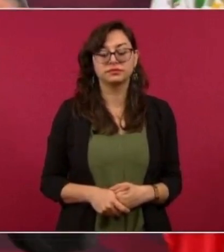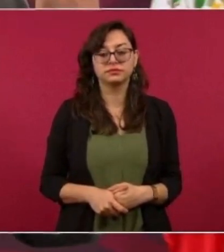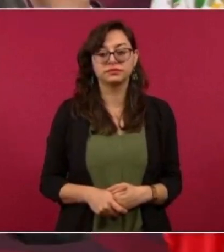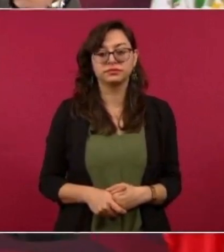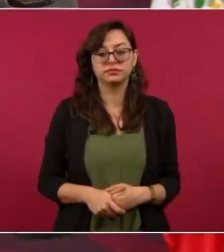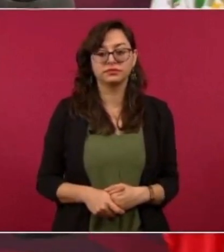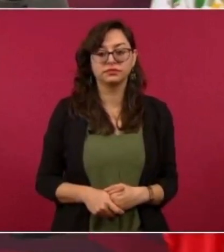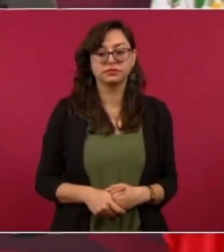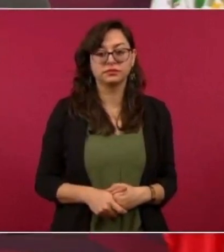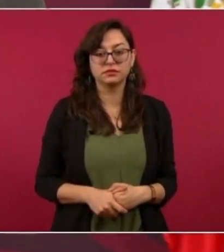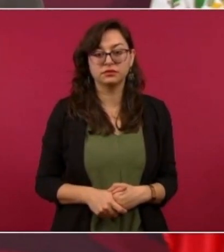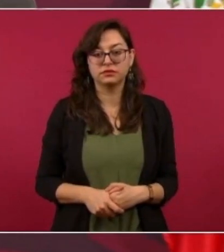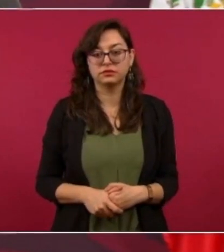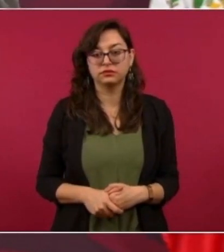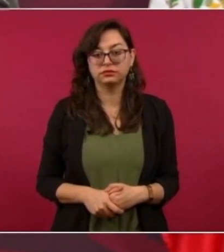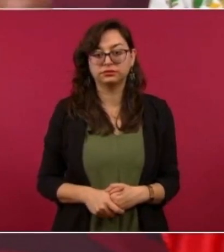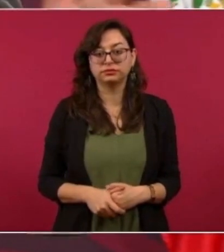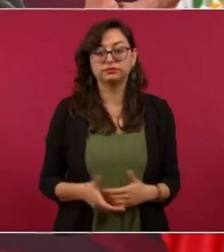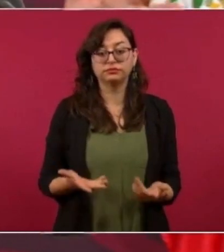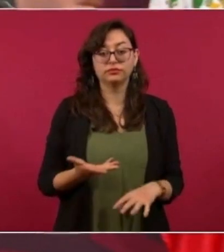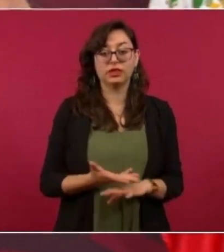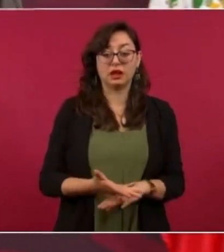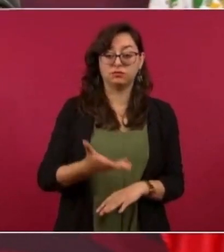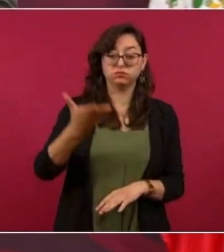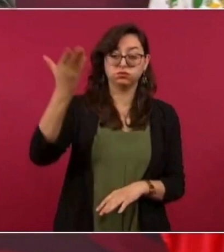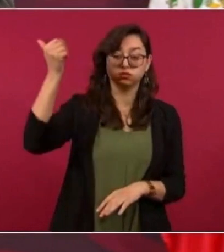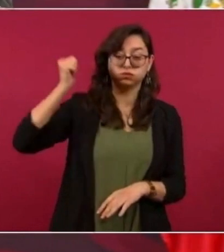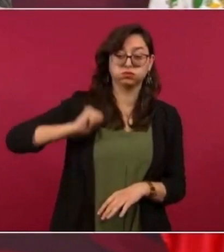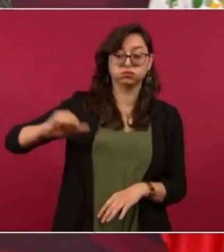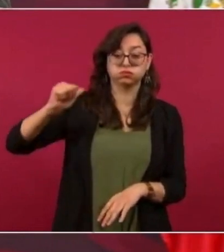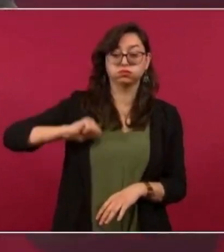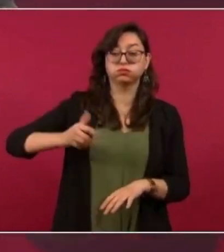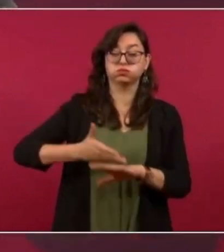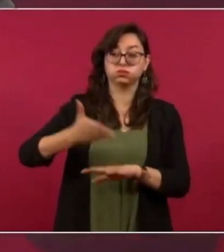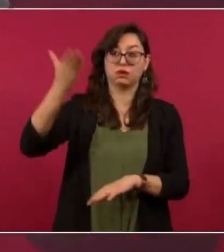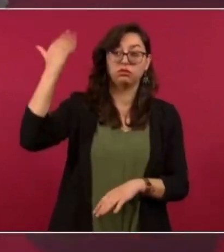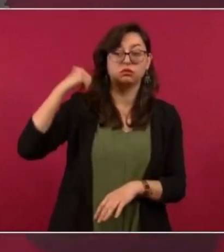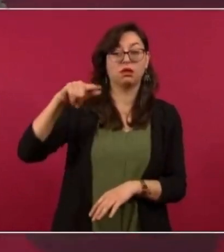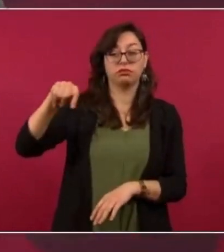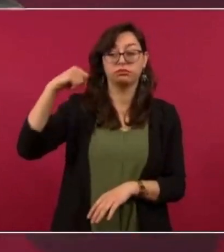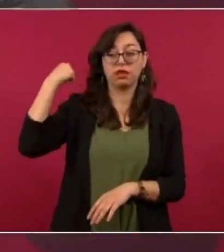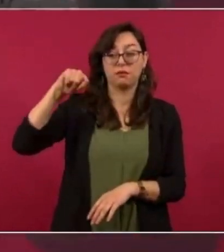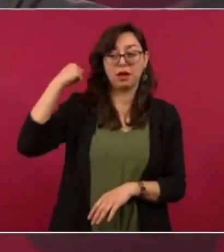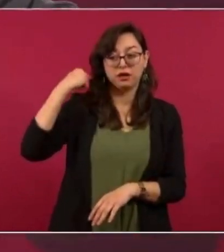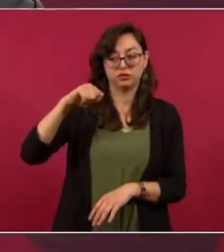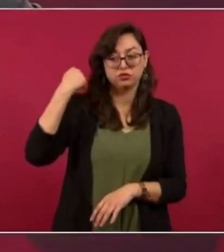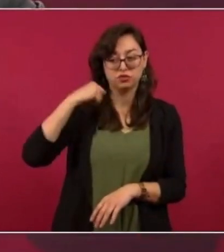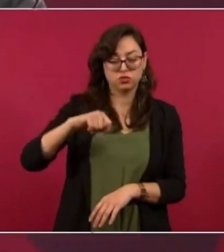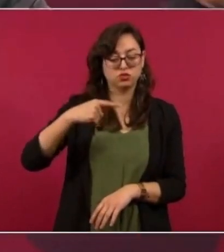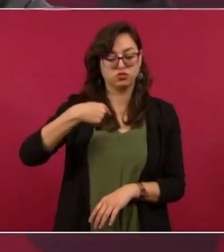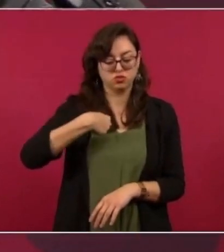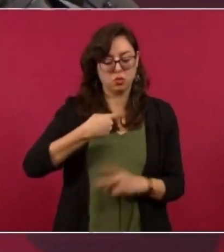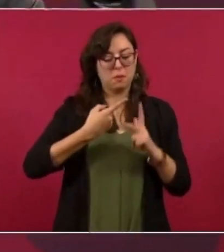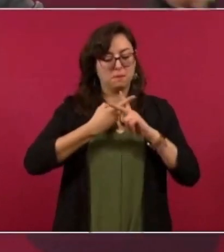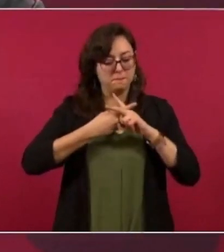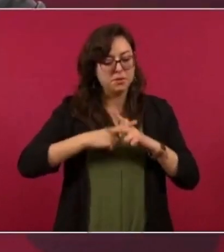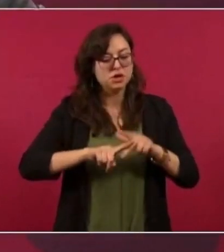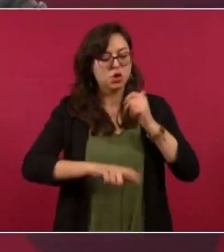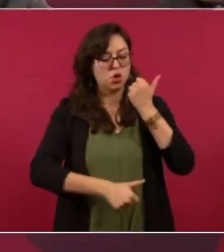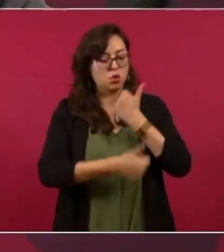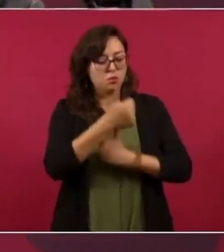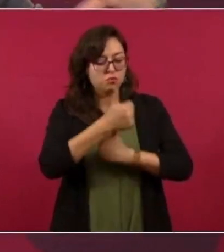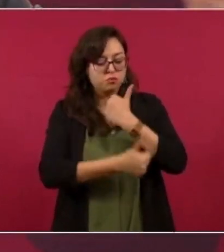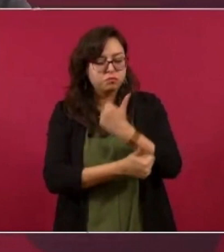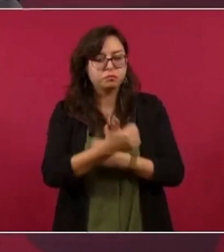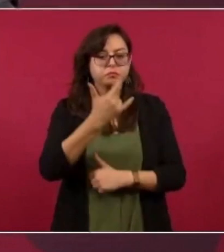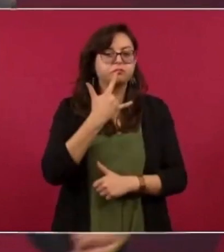estaba desatada la compra del voto y todos los medios en